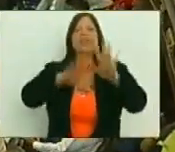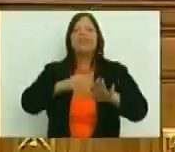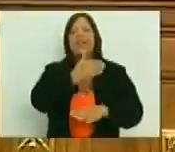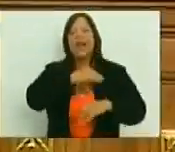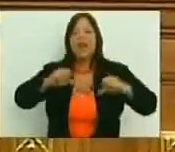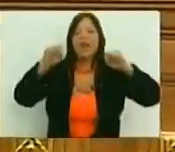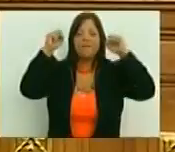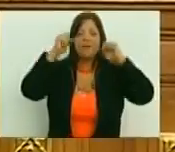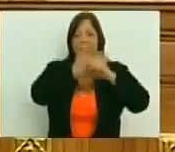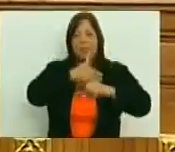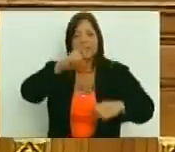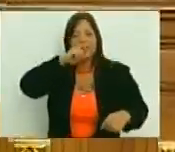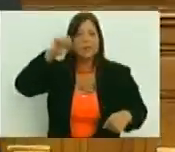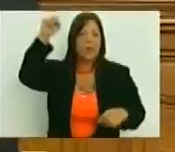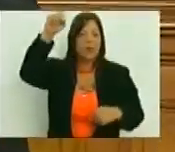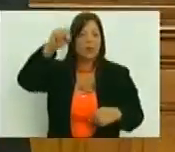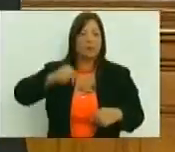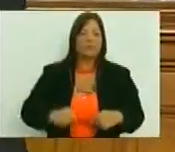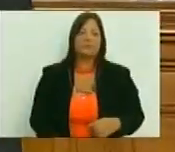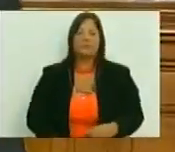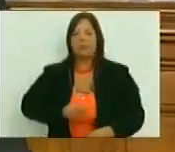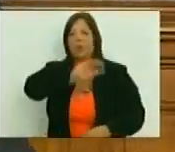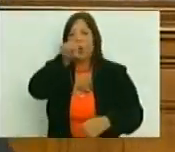presidente obrero Nicolás Maduro Moro! ¡Gracias!